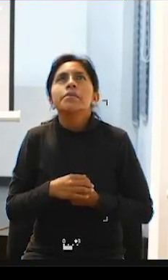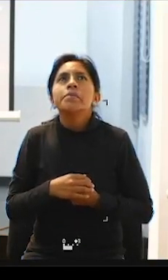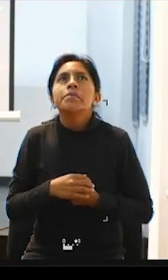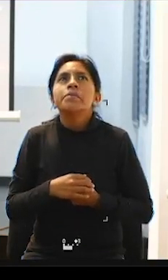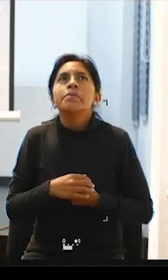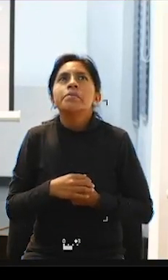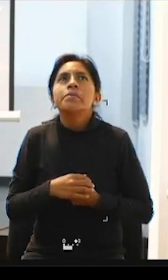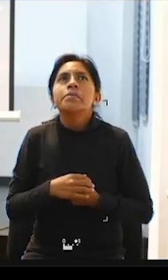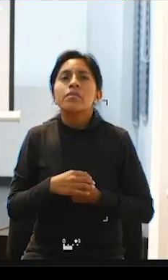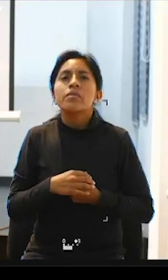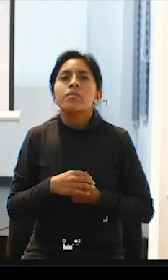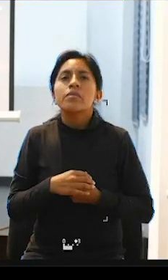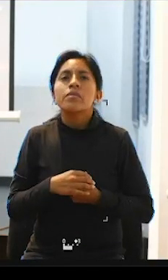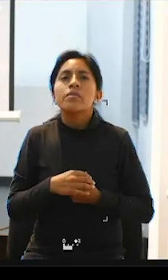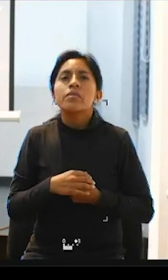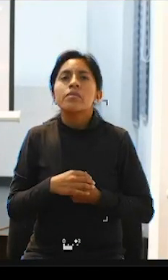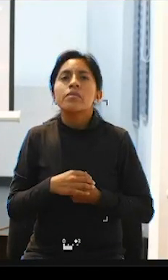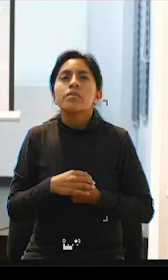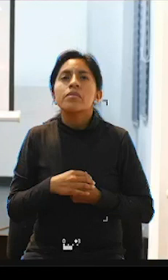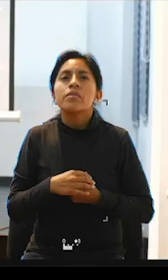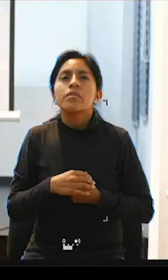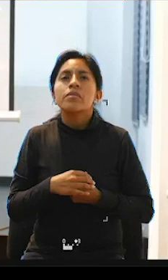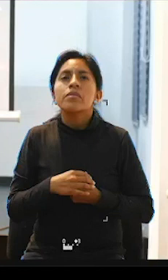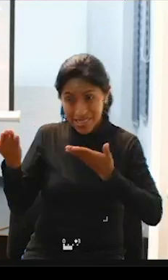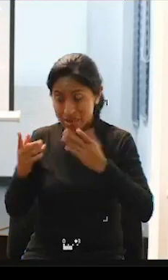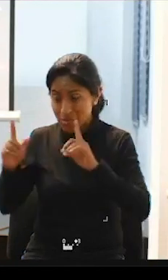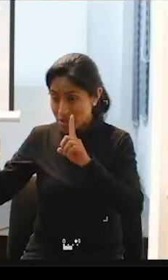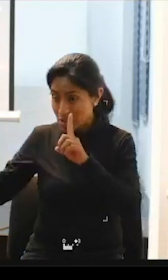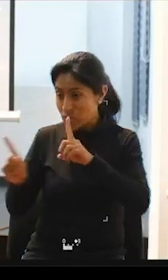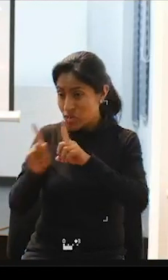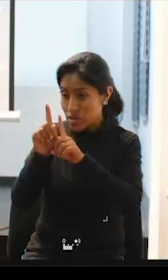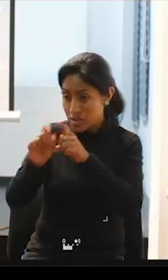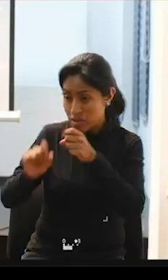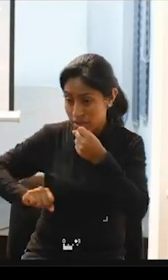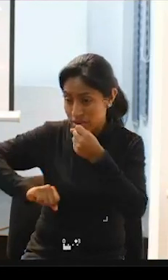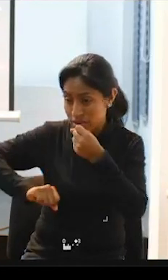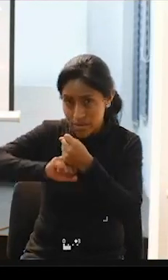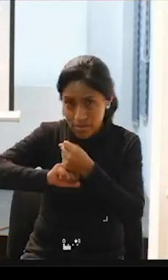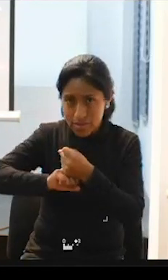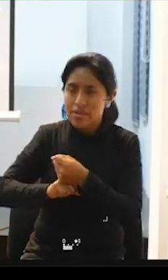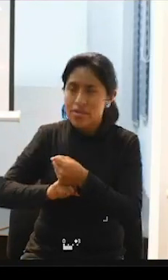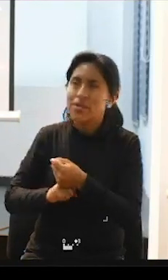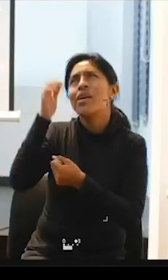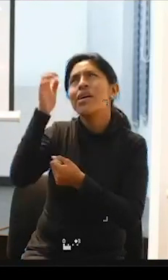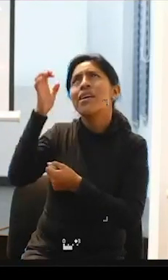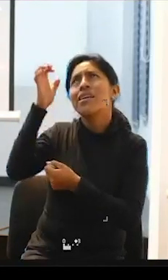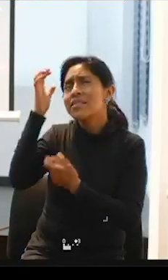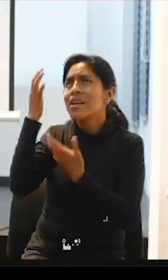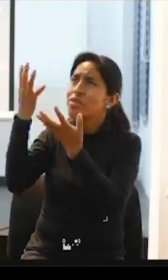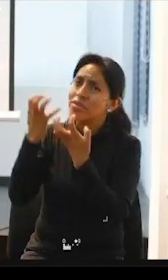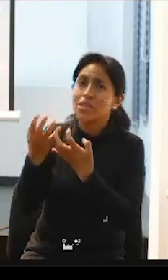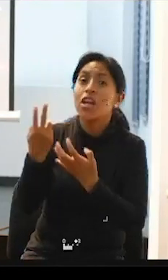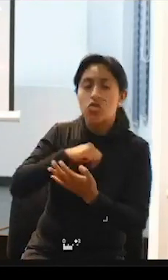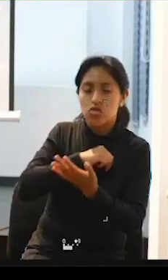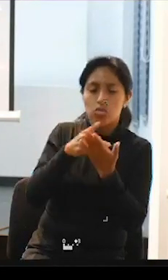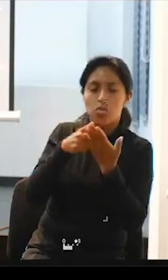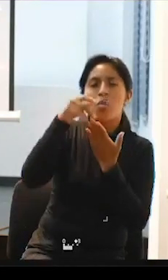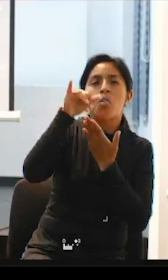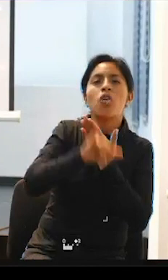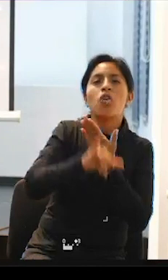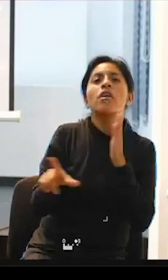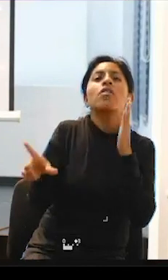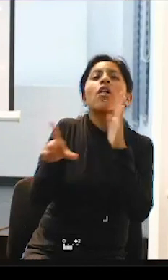nosotros queremos que el servicio de asistencia personal sea dado por el estado y así tiene que ser así lo hemos presentado en este proyecto de ley